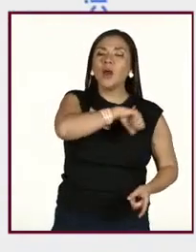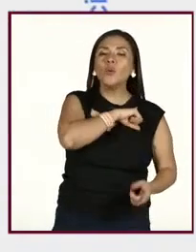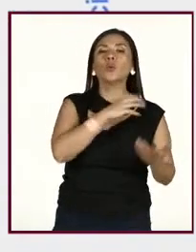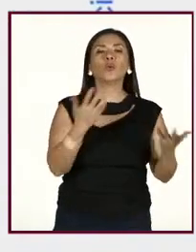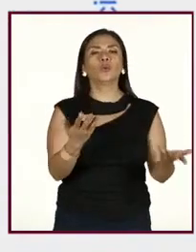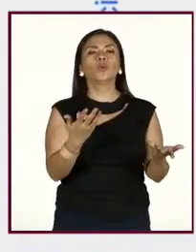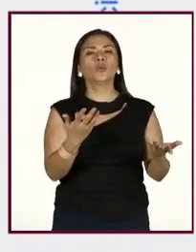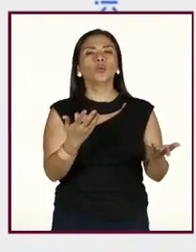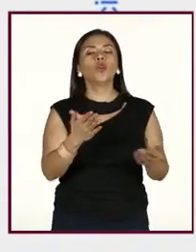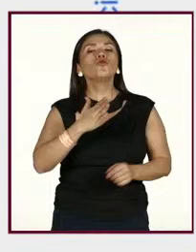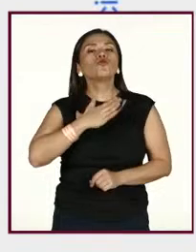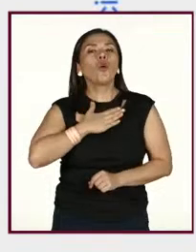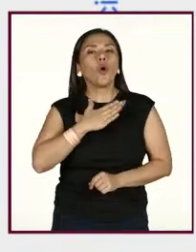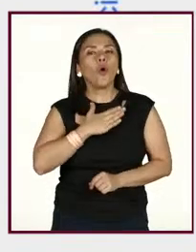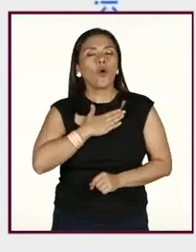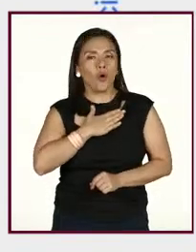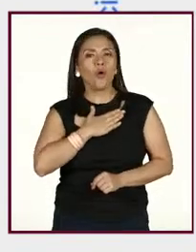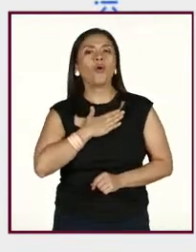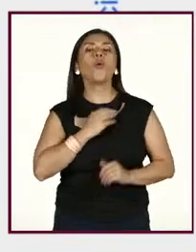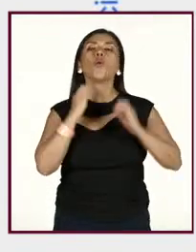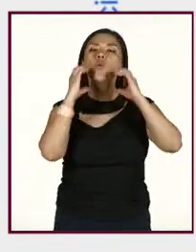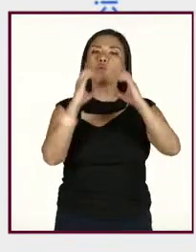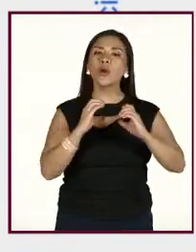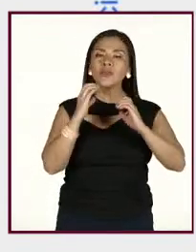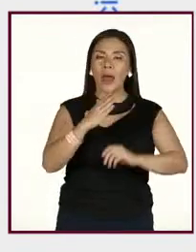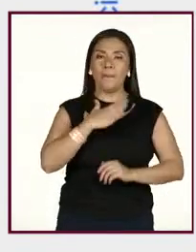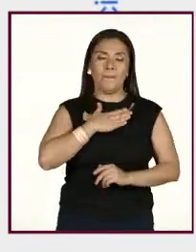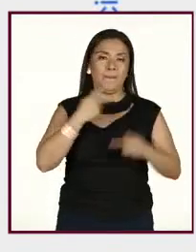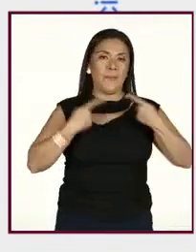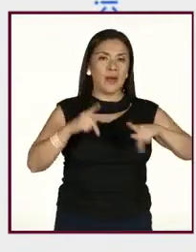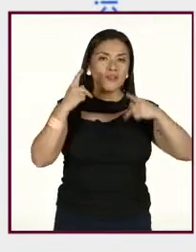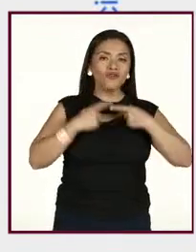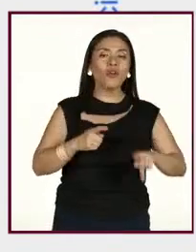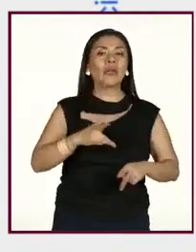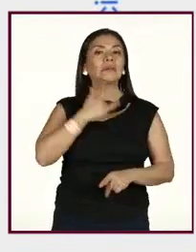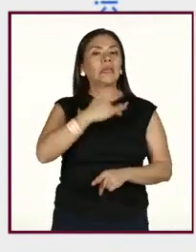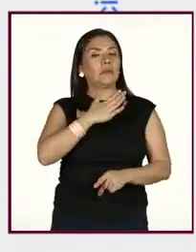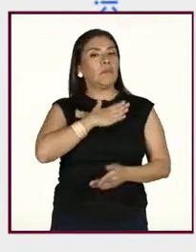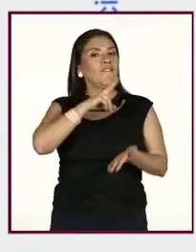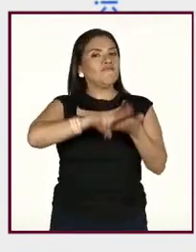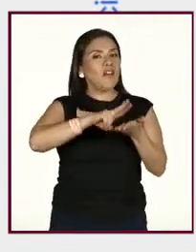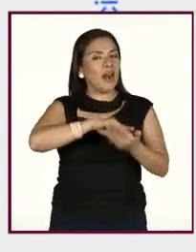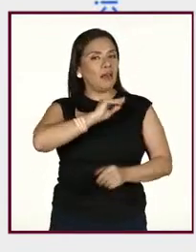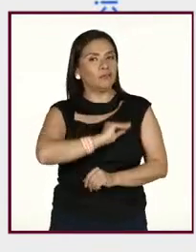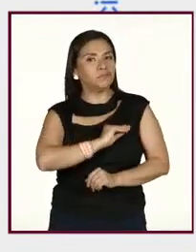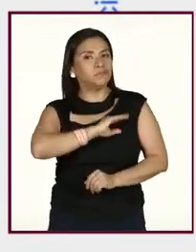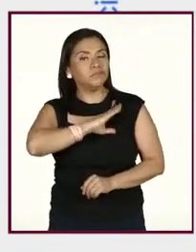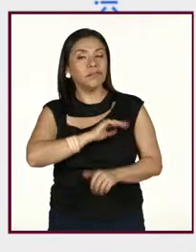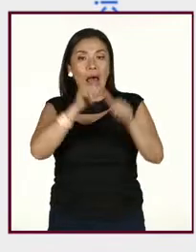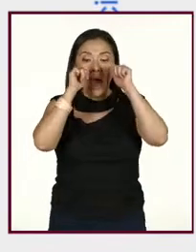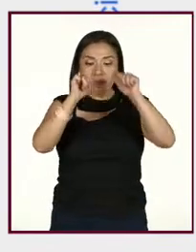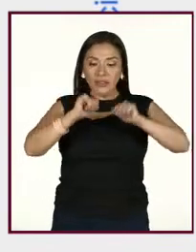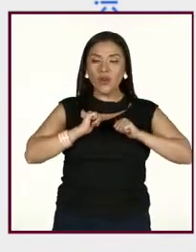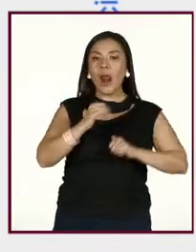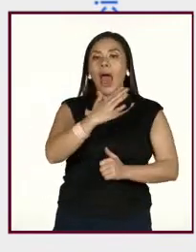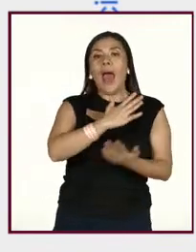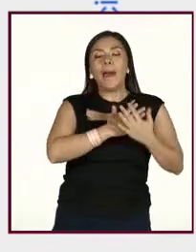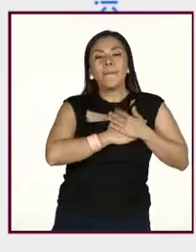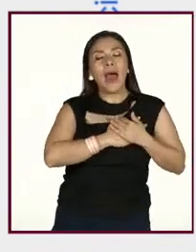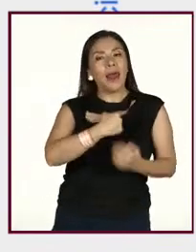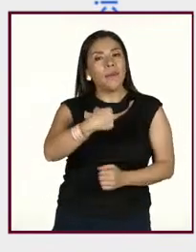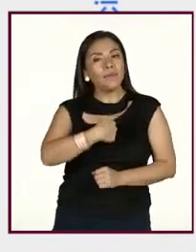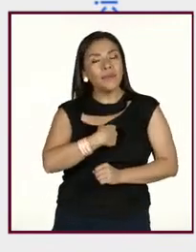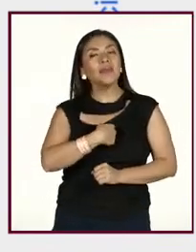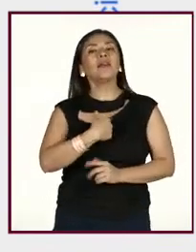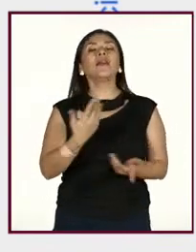dice yo, cuidar de nosotros, valorarme, autoestima, tenderme, amarme, amarse,